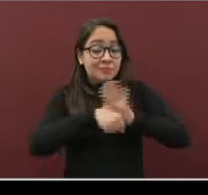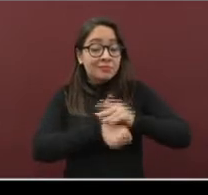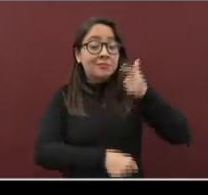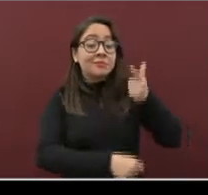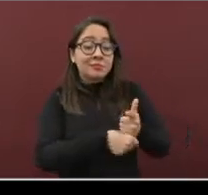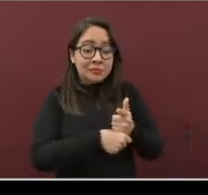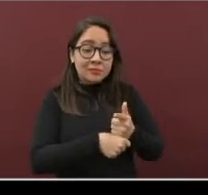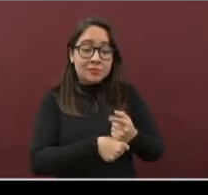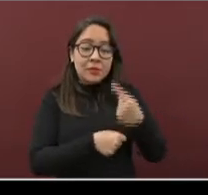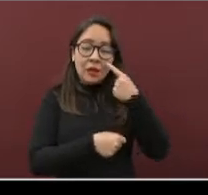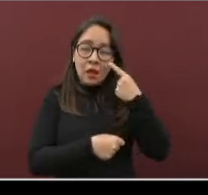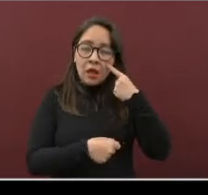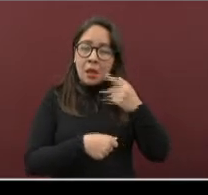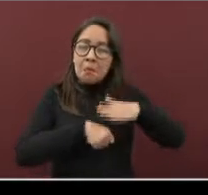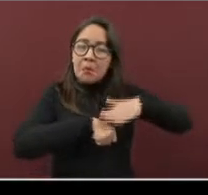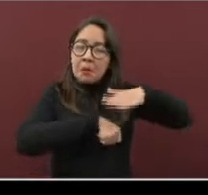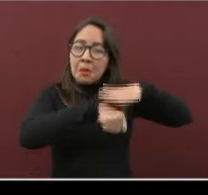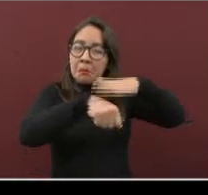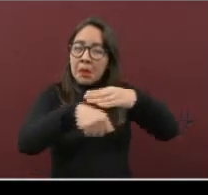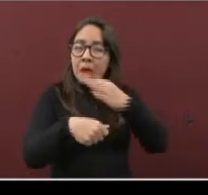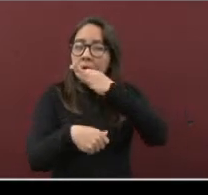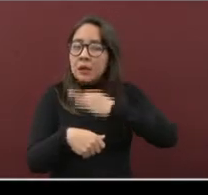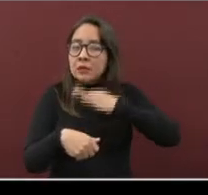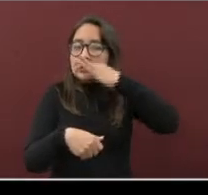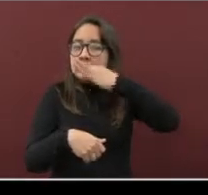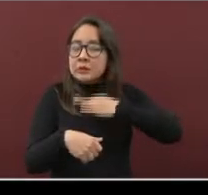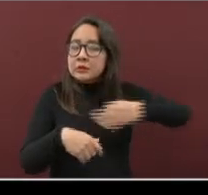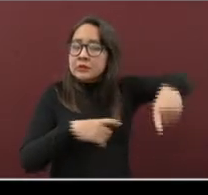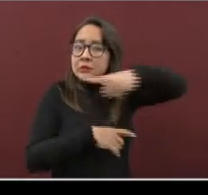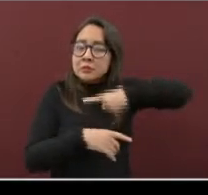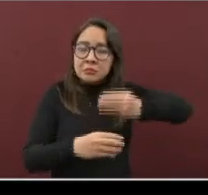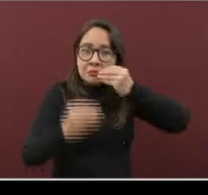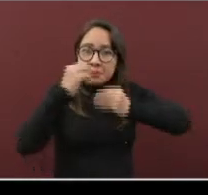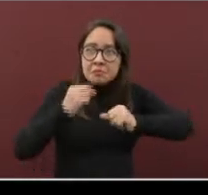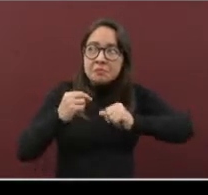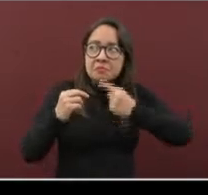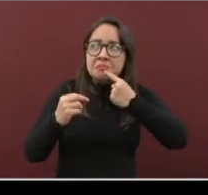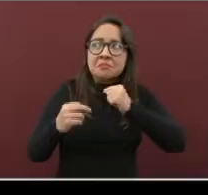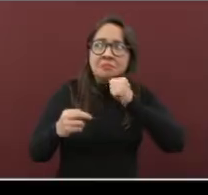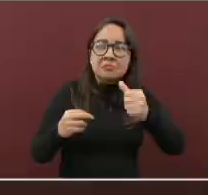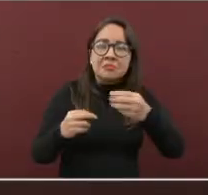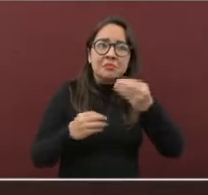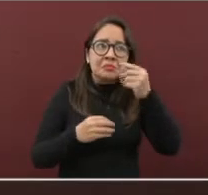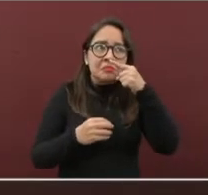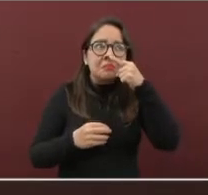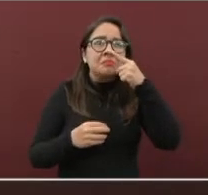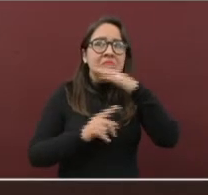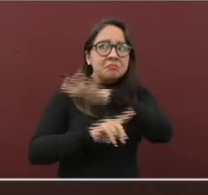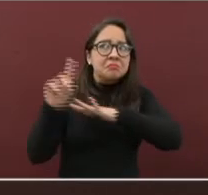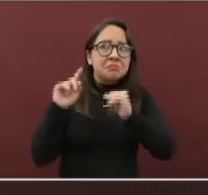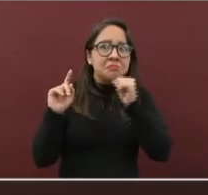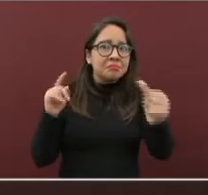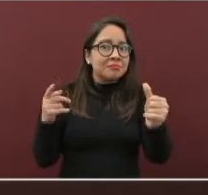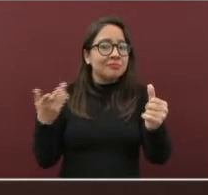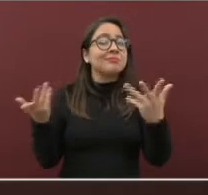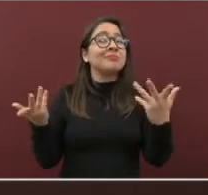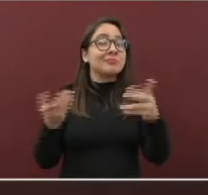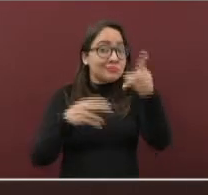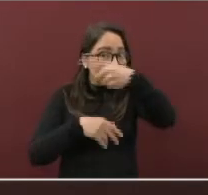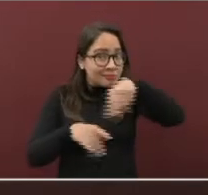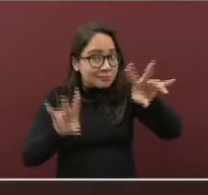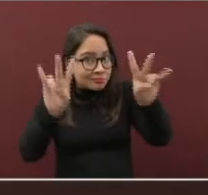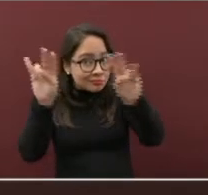refieren cada vez con mayor frecuencia, por lo que deben estar atentos. Por otro lado, también les reitero que la